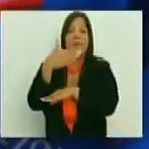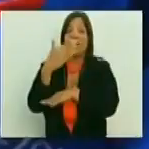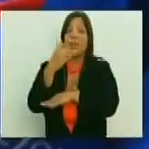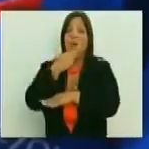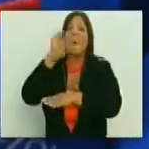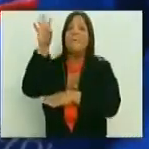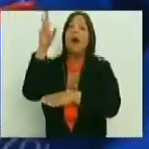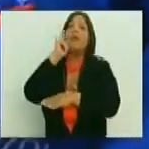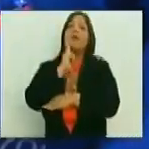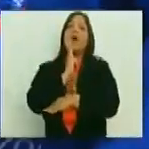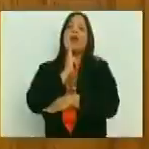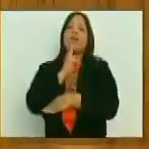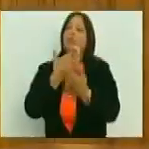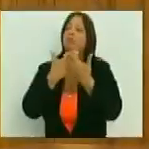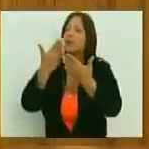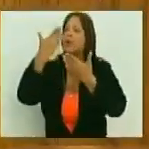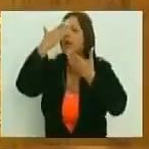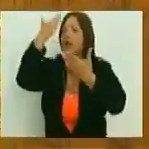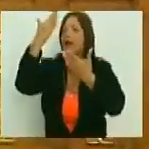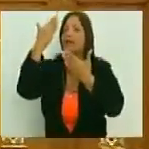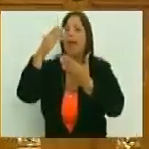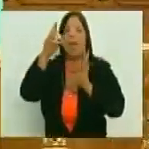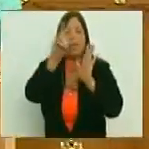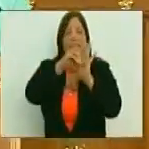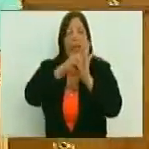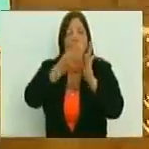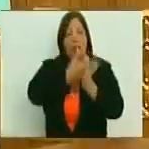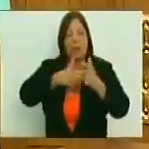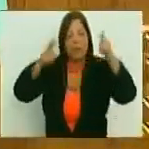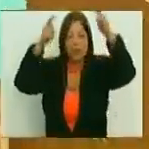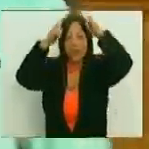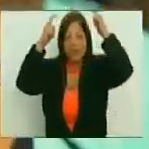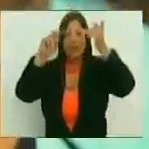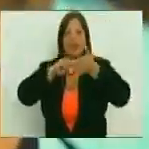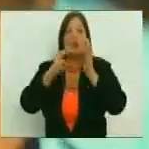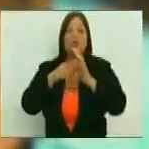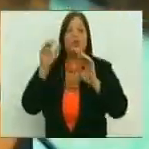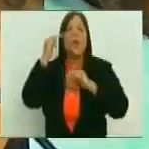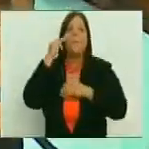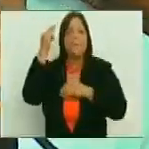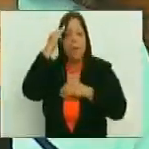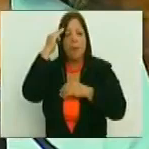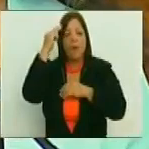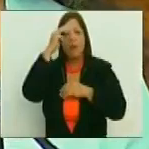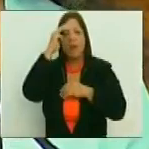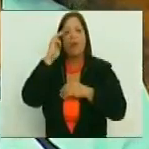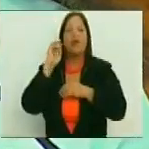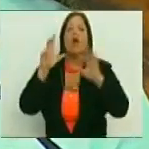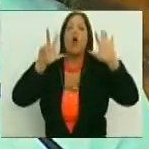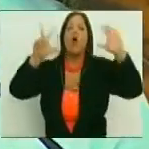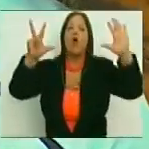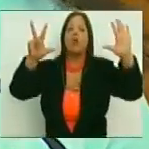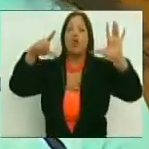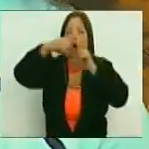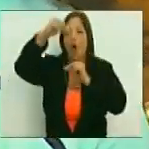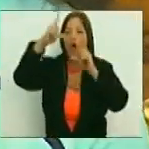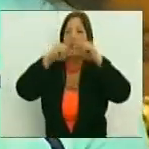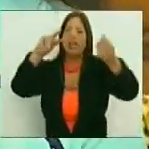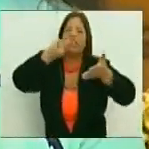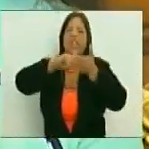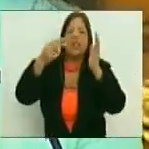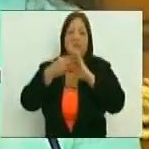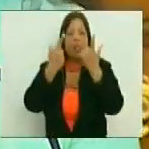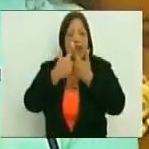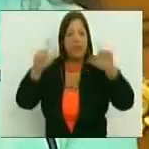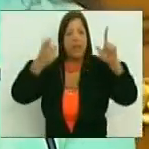nuestro padre libertador Simón Bolívar por su decreto, y al comandante Chávez por su memoria histórica, al tener la octava estrella que dignifica las gestas